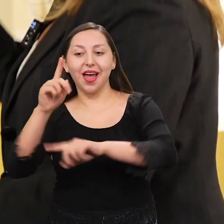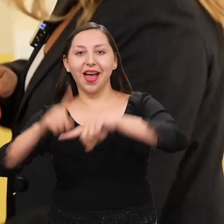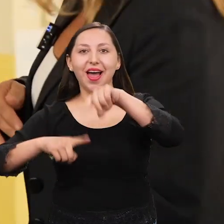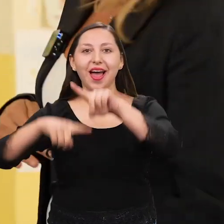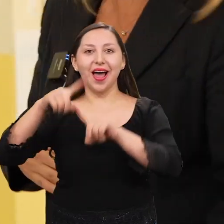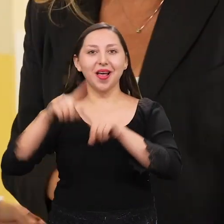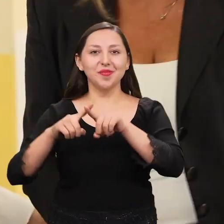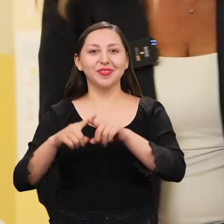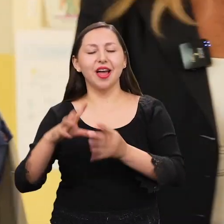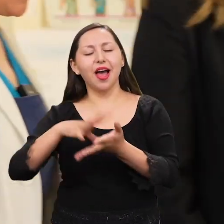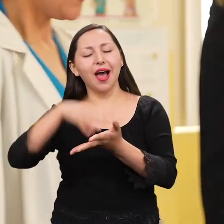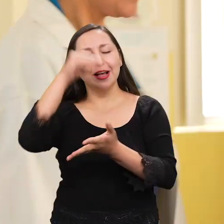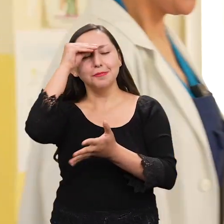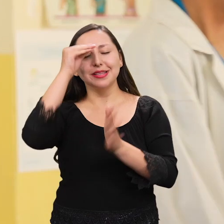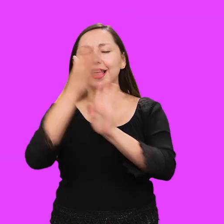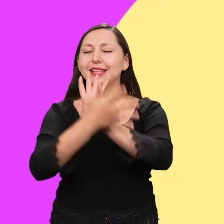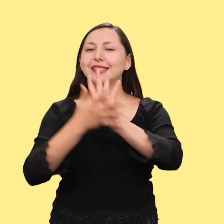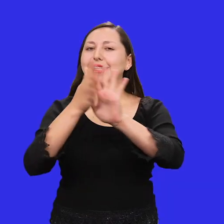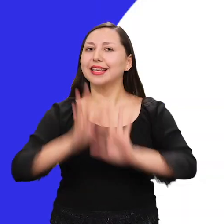¡Vamos!